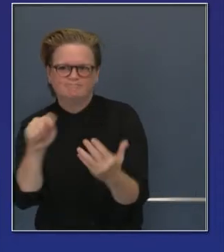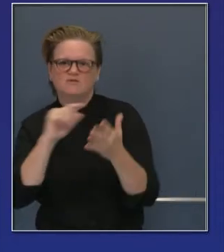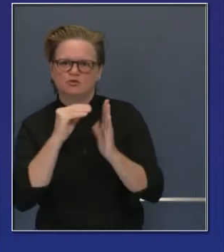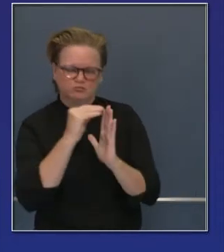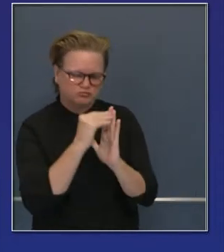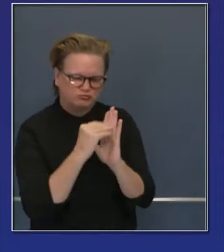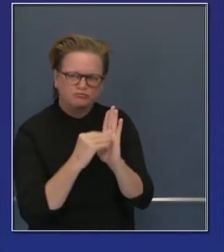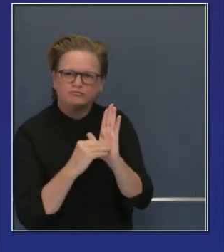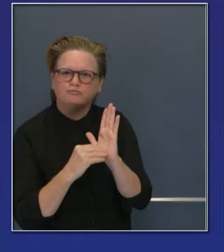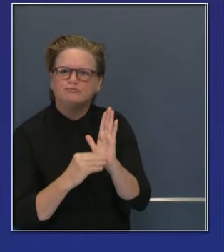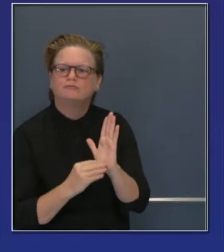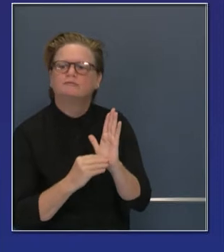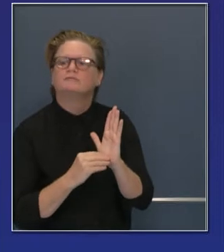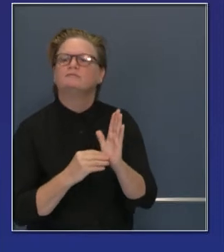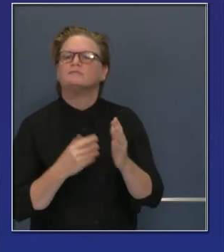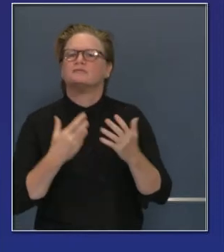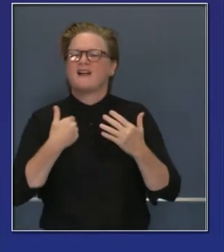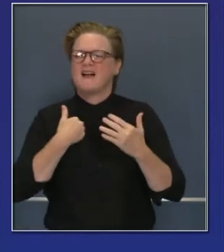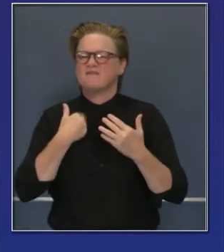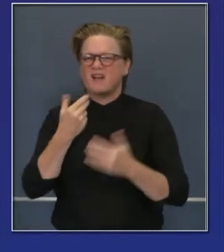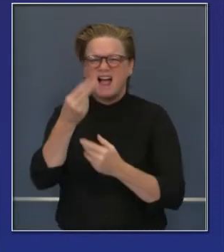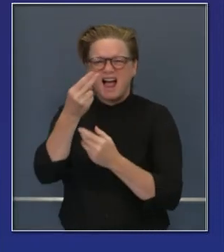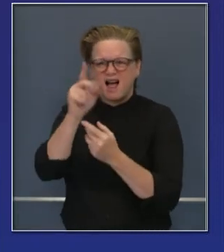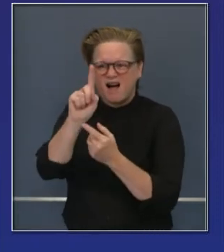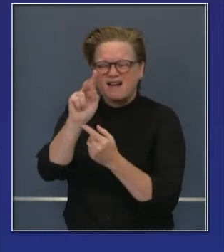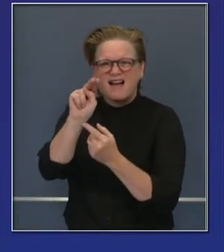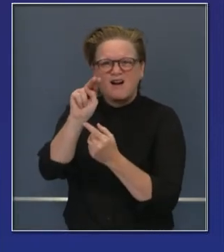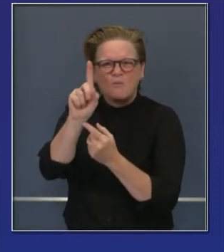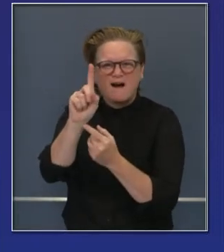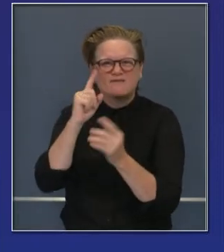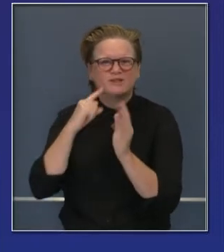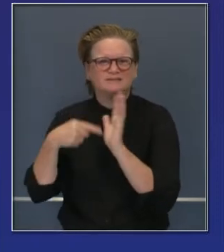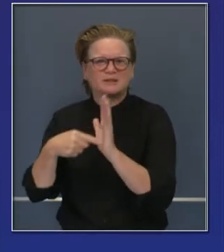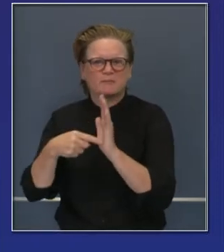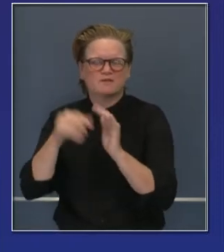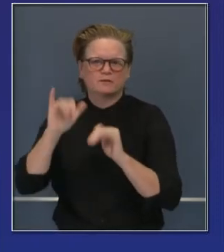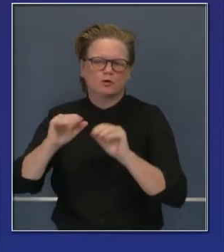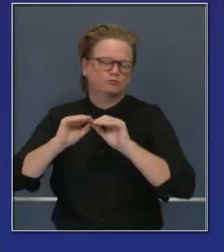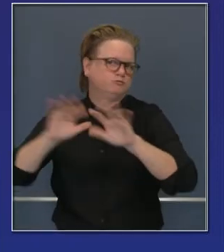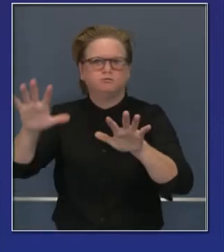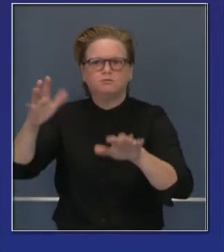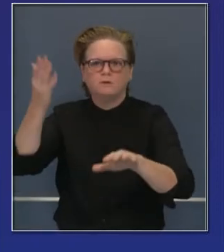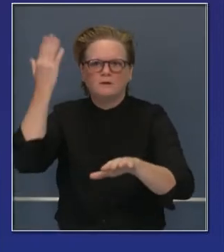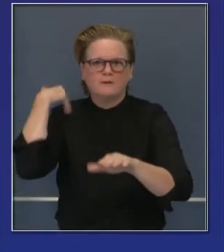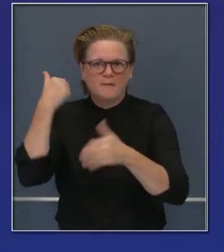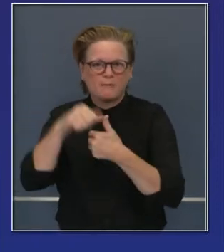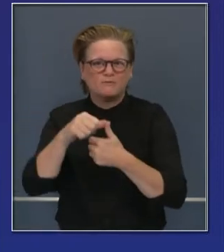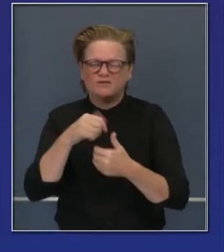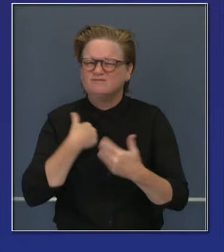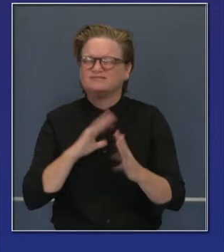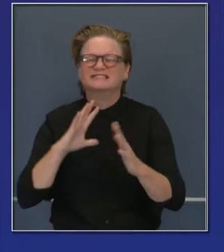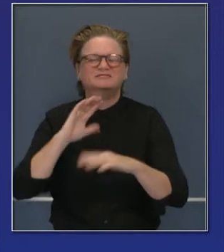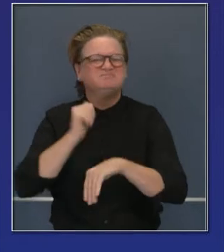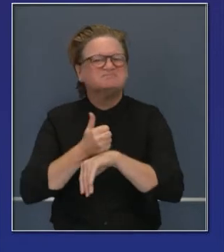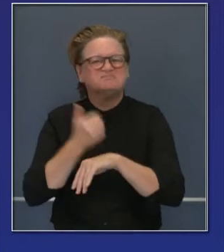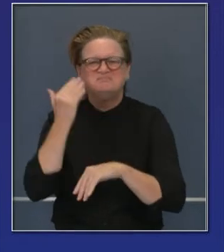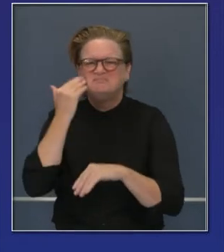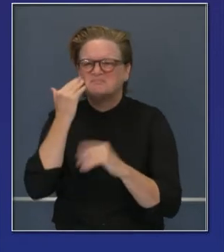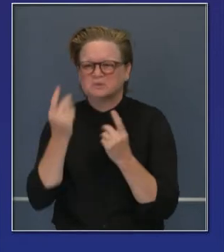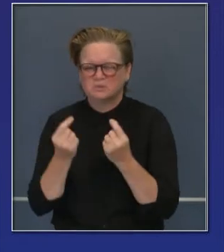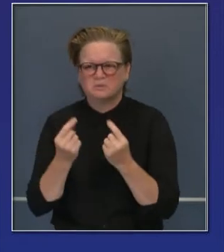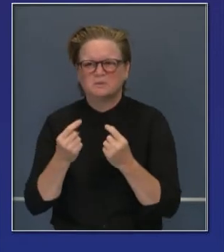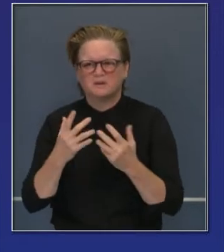locales y funerios de salubridad y la experiencia que tuvimos con H1N1 tenemos una experiencia más contemporánea con algo más